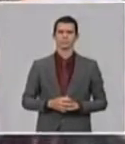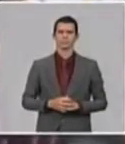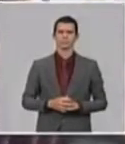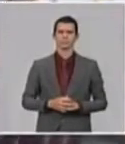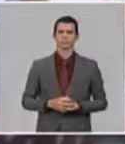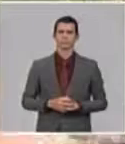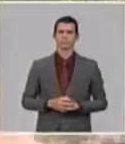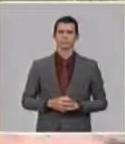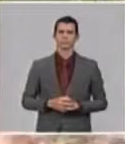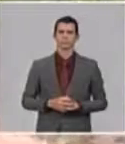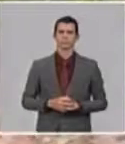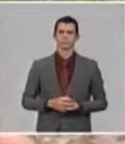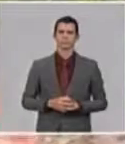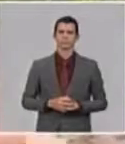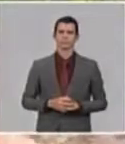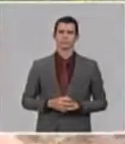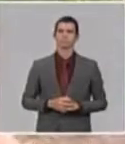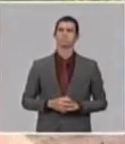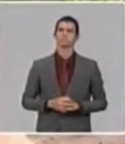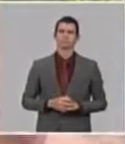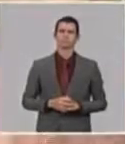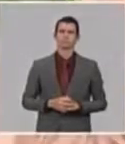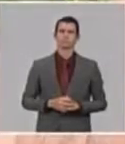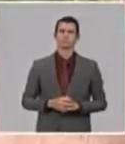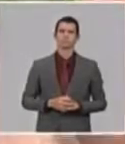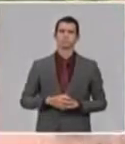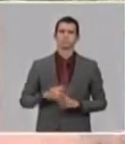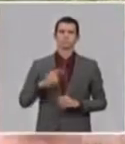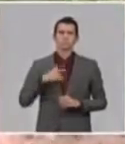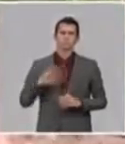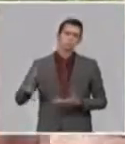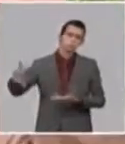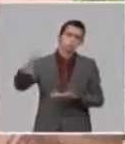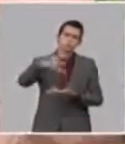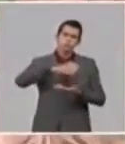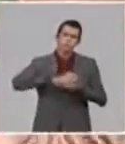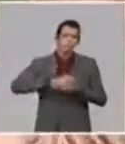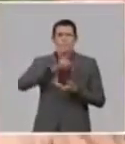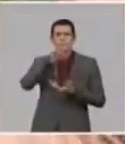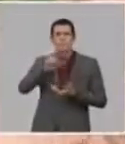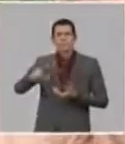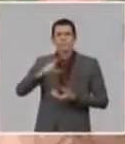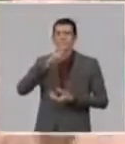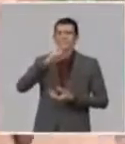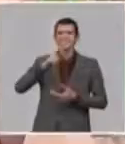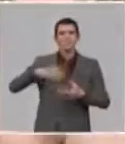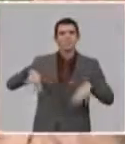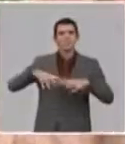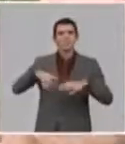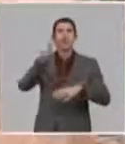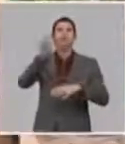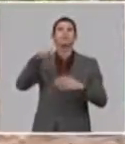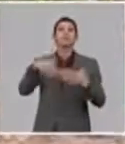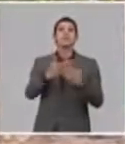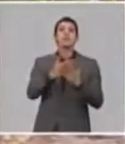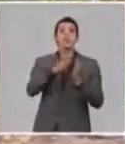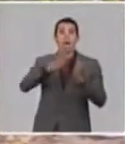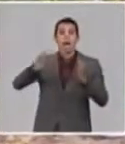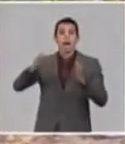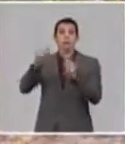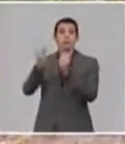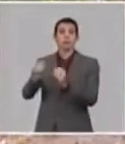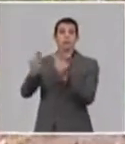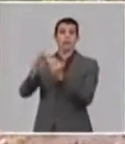Yo me quedé con toda la carne, con todo el pollo, eso respondo yo. Aquí están guardados los de todas esas personas cuando terminen sus 14 días, aquí tienen su comida.